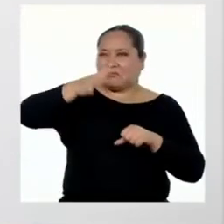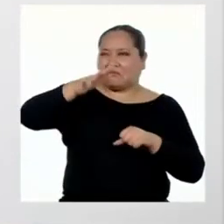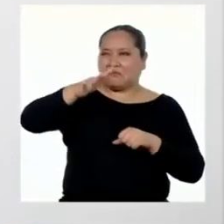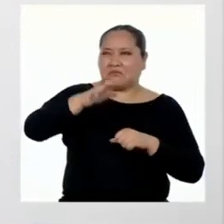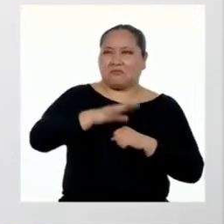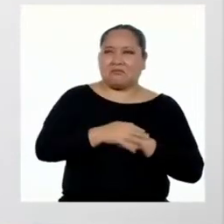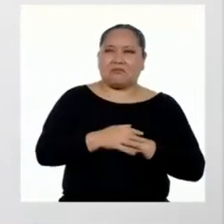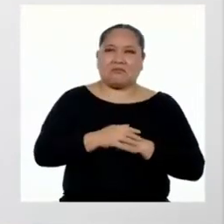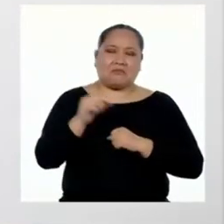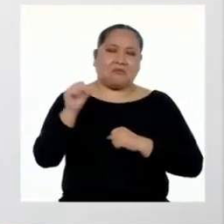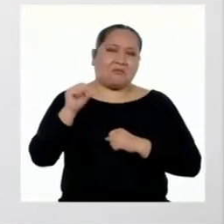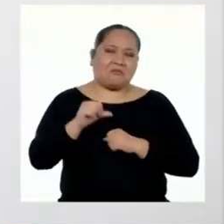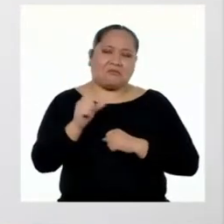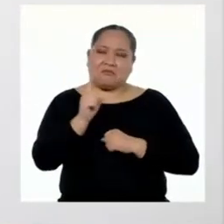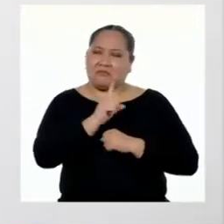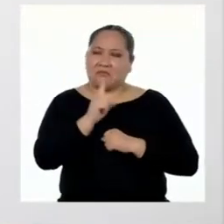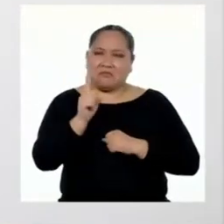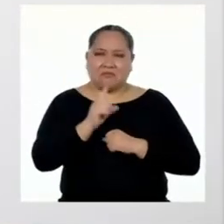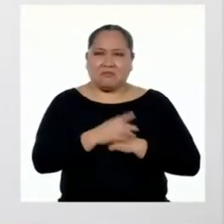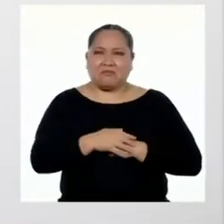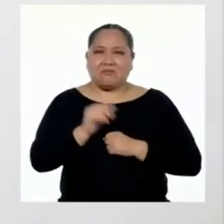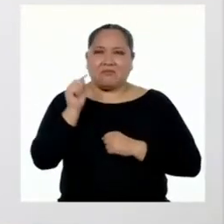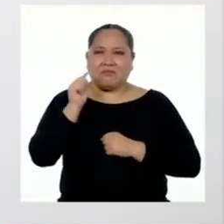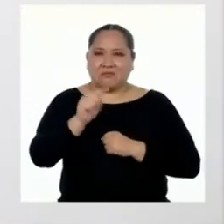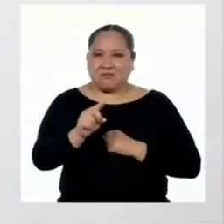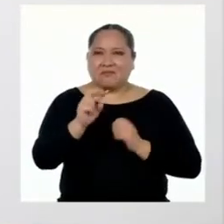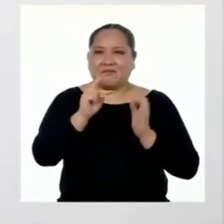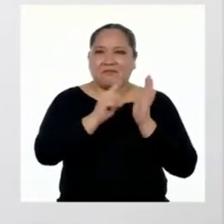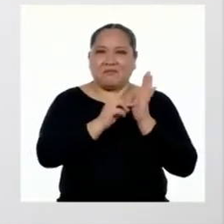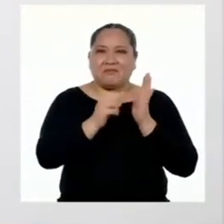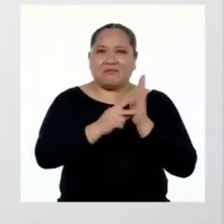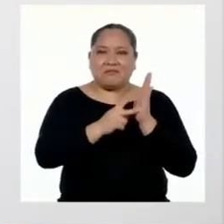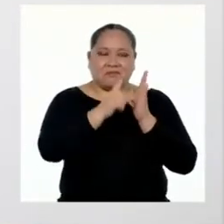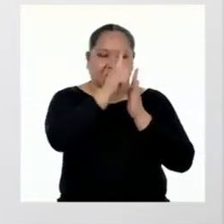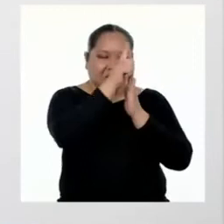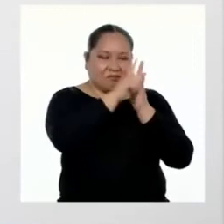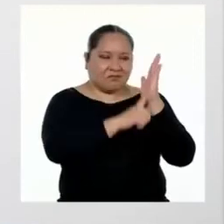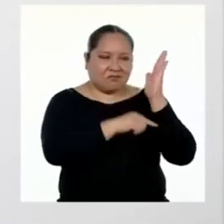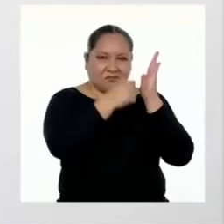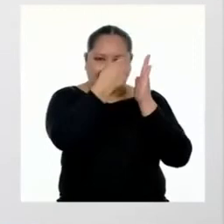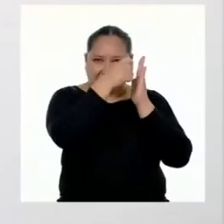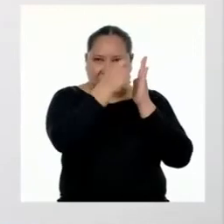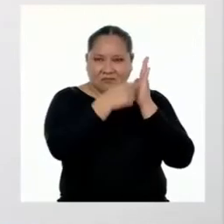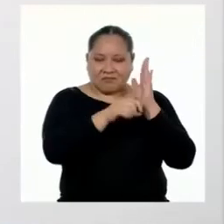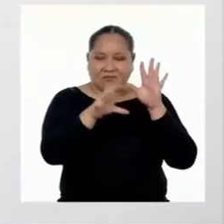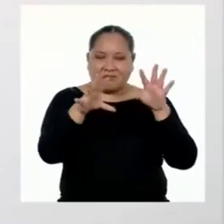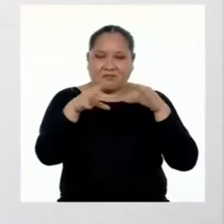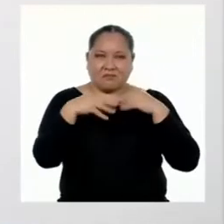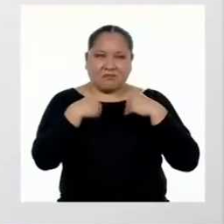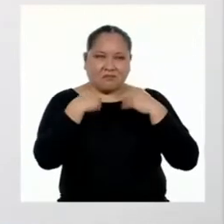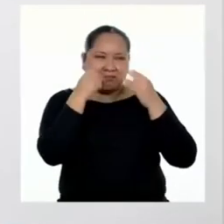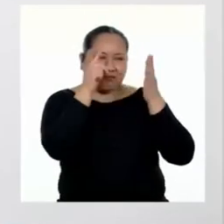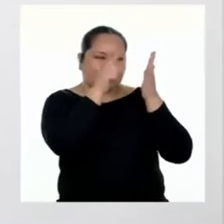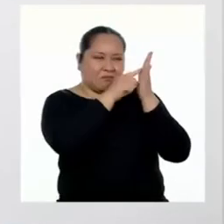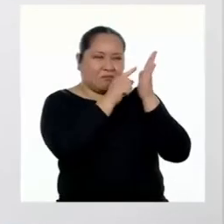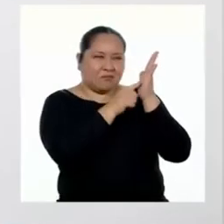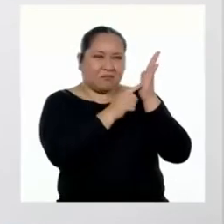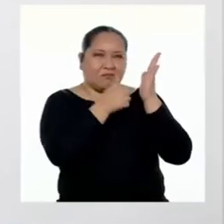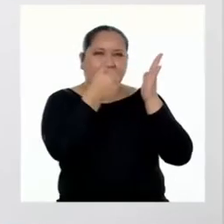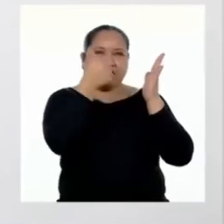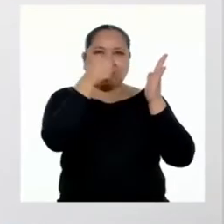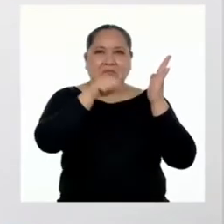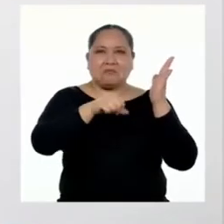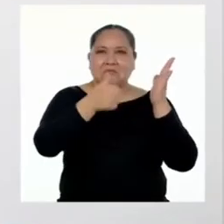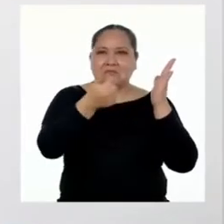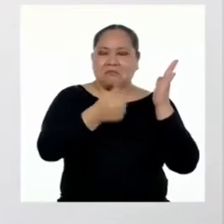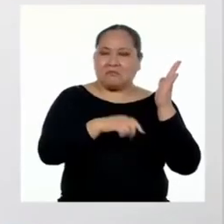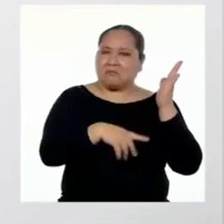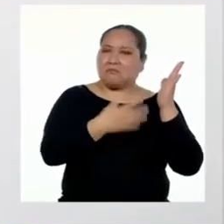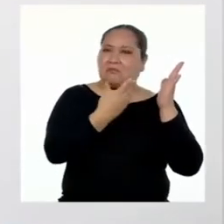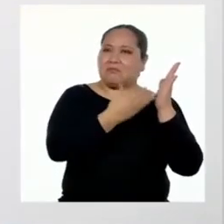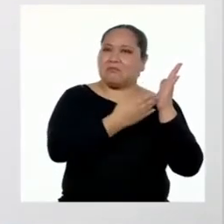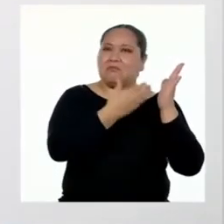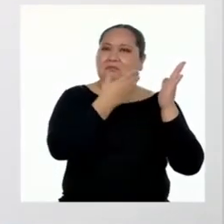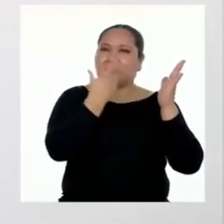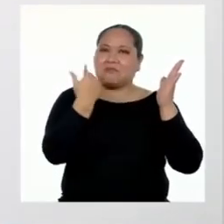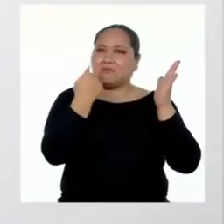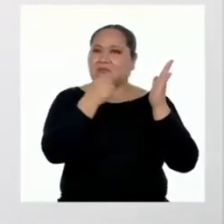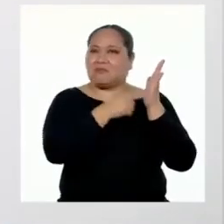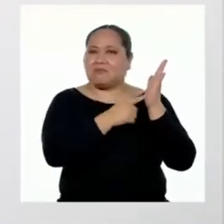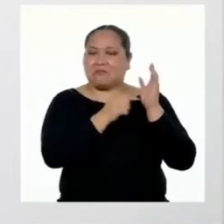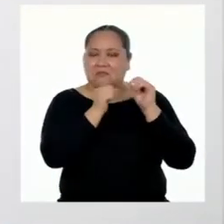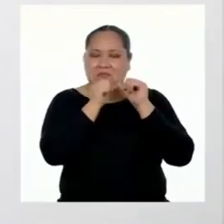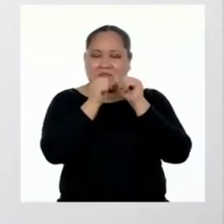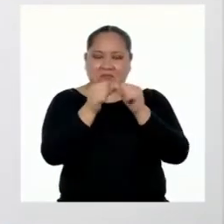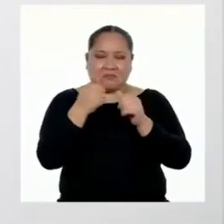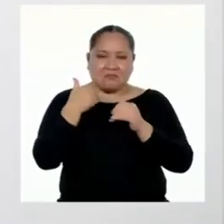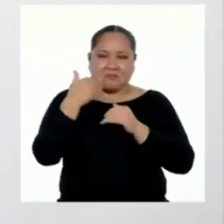más o menos o mal. De eso se trata la autoevaluación, de reconocer nuestros logros y puntos de mejora y así